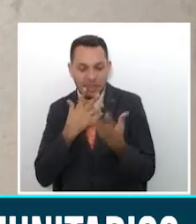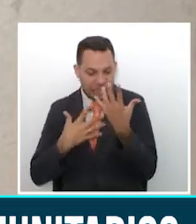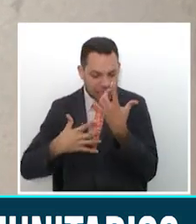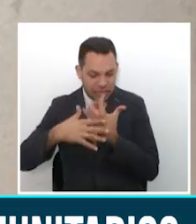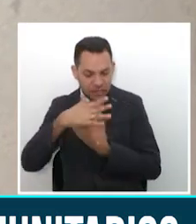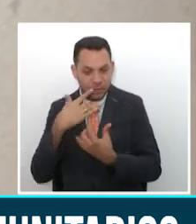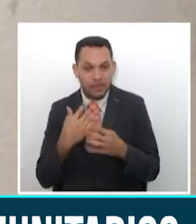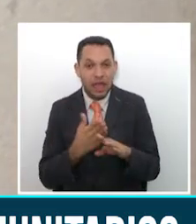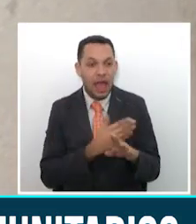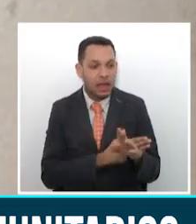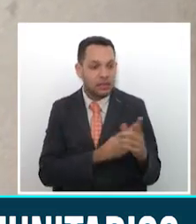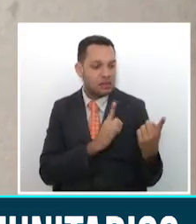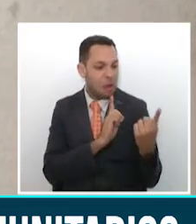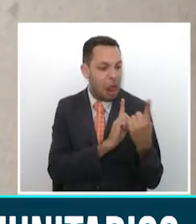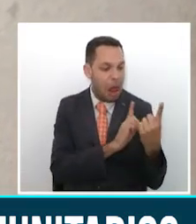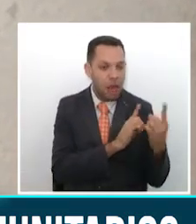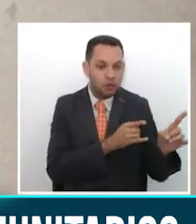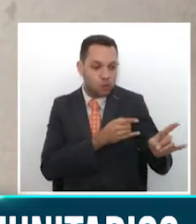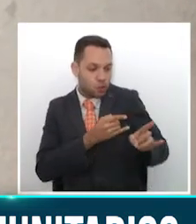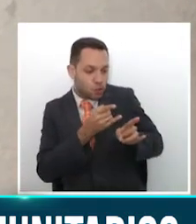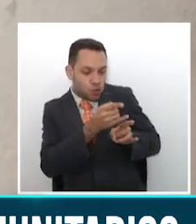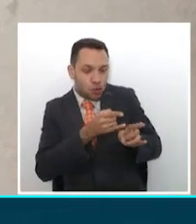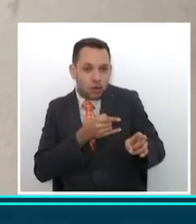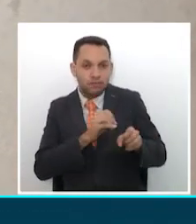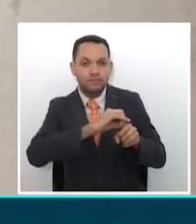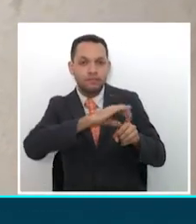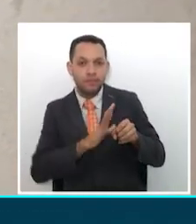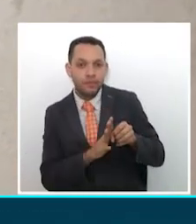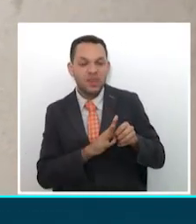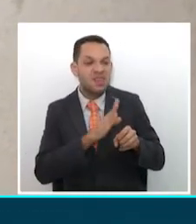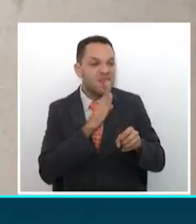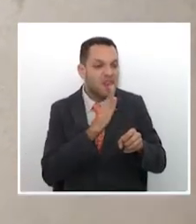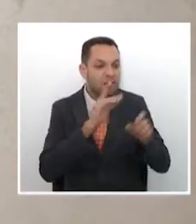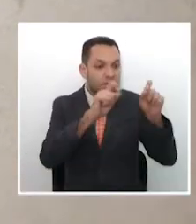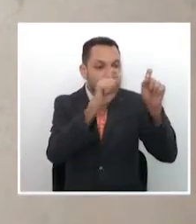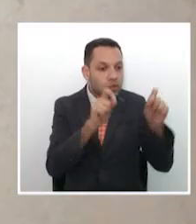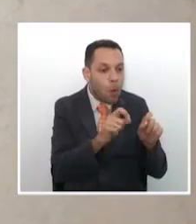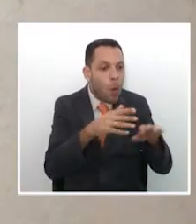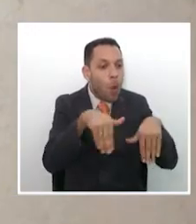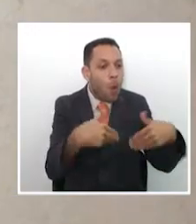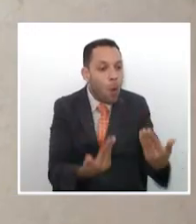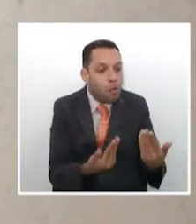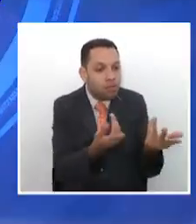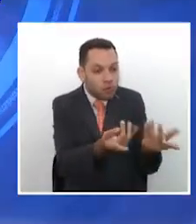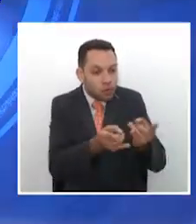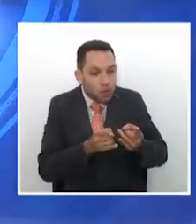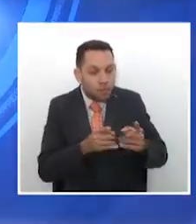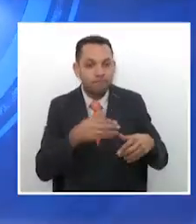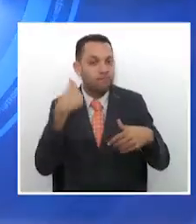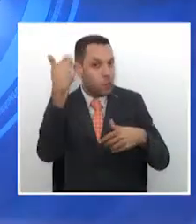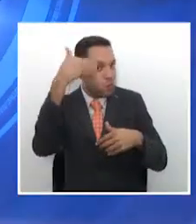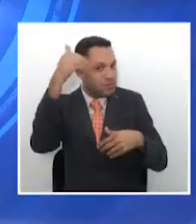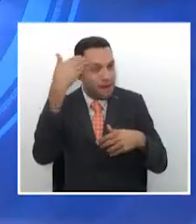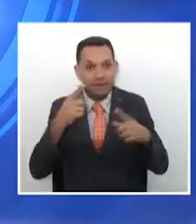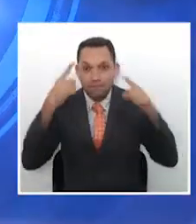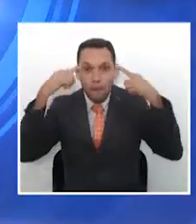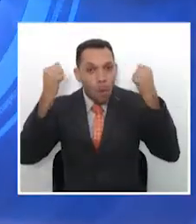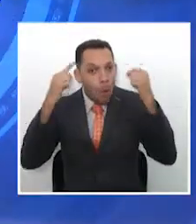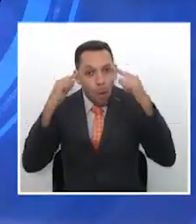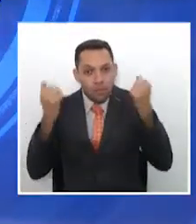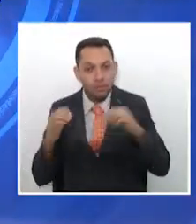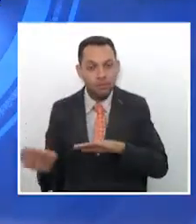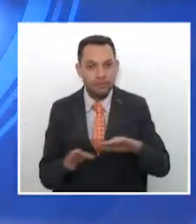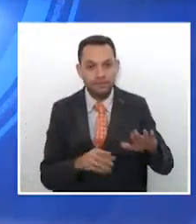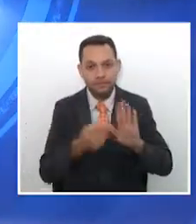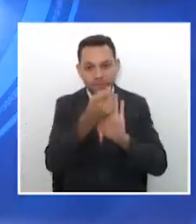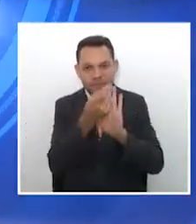por contagio comunitario. ¿Esto qué quiere decir? Que no se sabe cuál fue su forma de contagio. ¿Qué pasará con el calendario